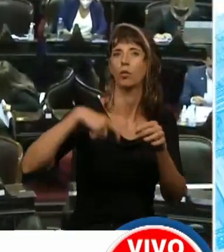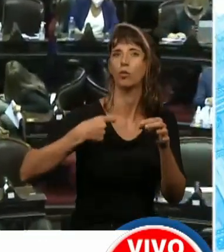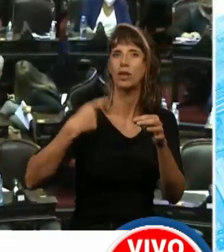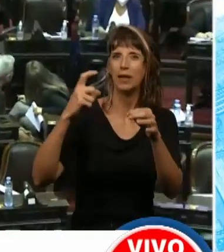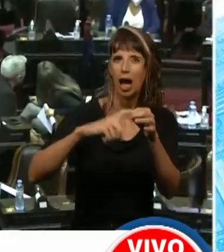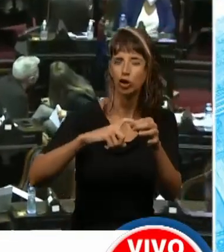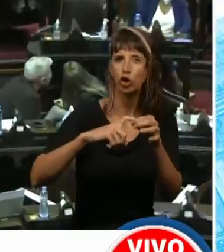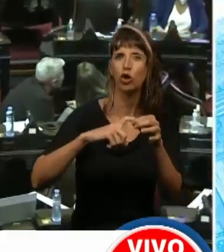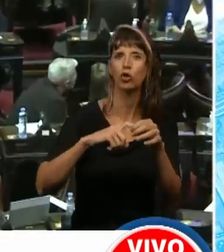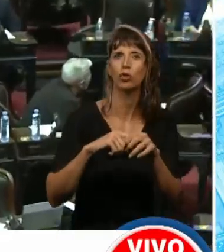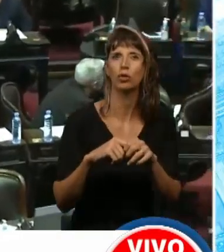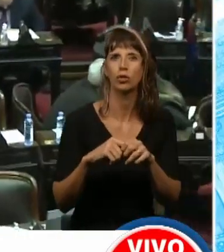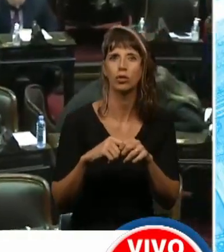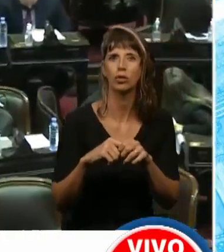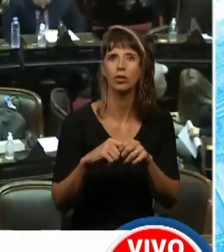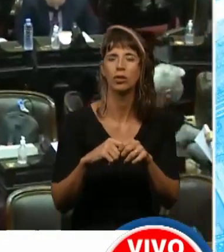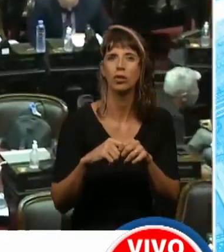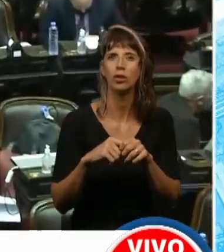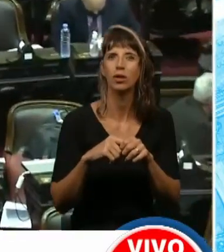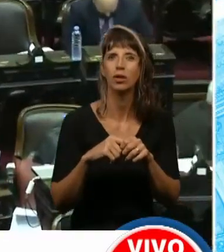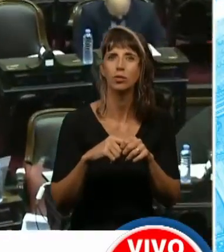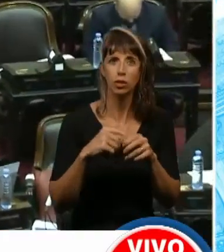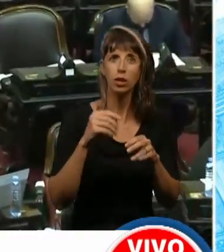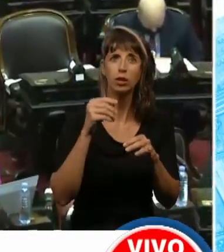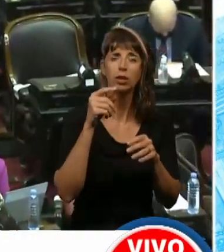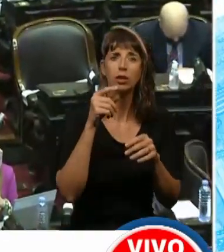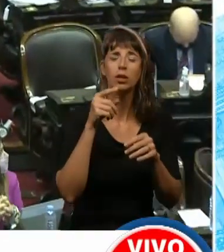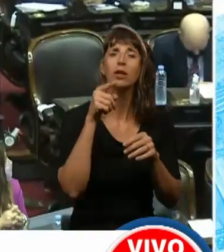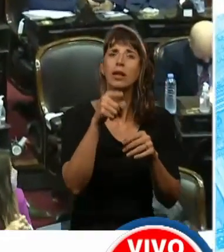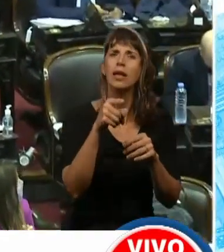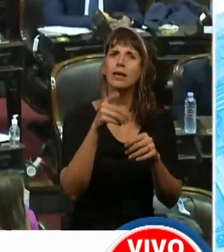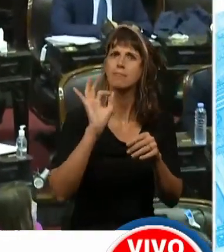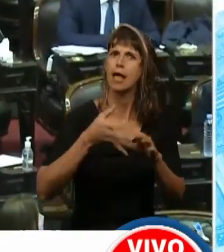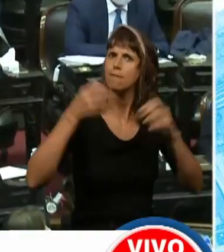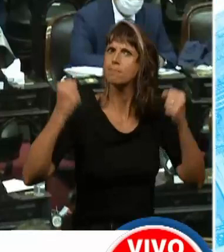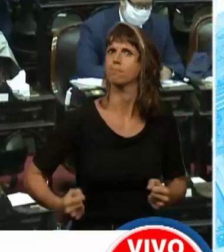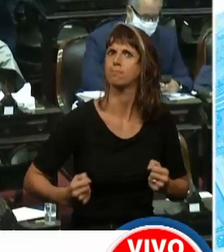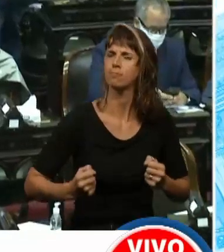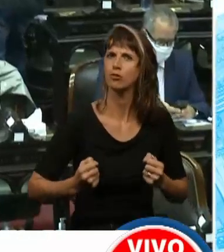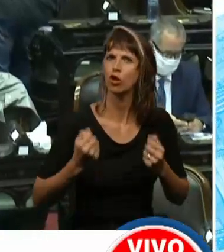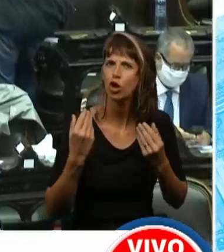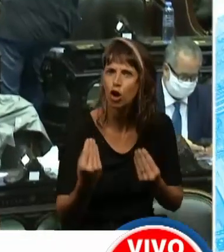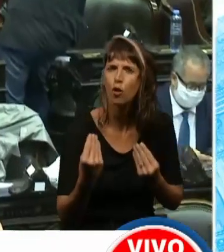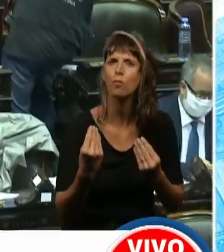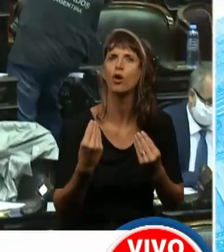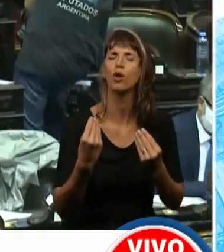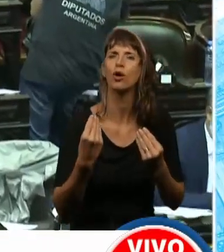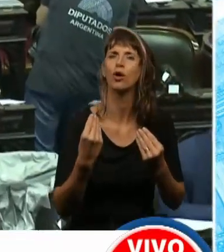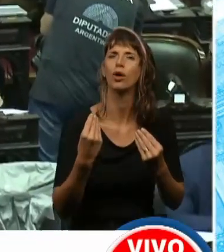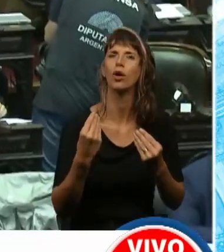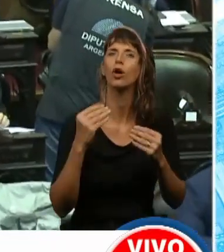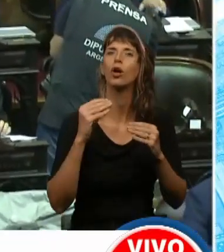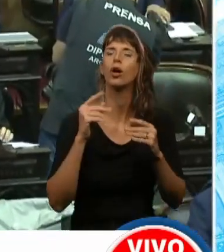supo plantarse y que supo ser el centro de la escena